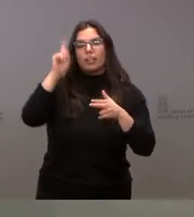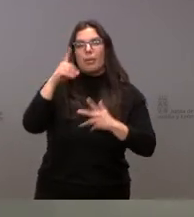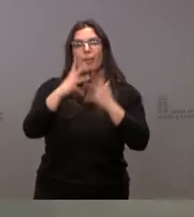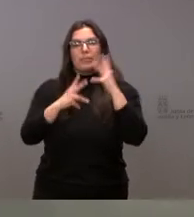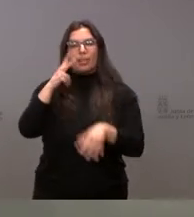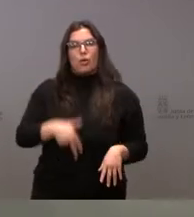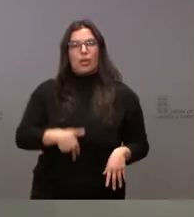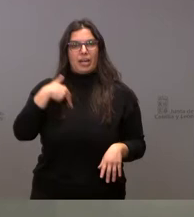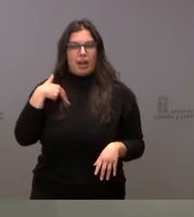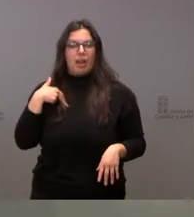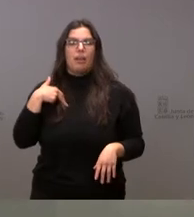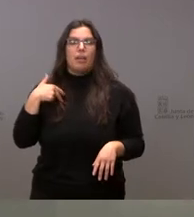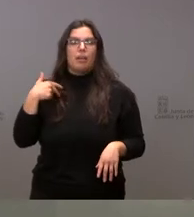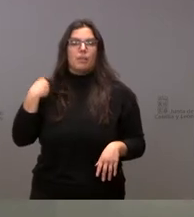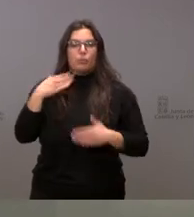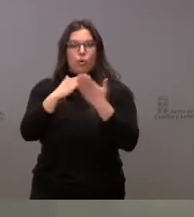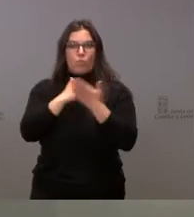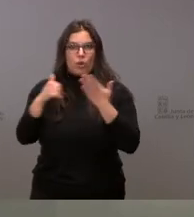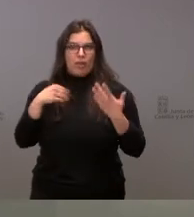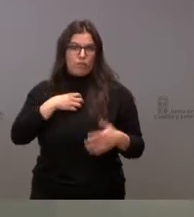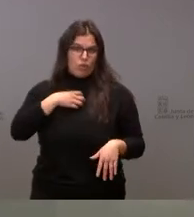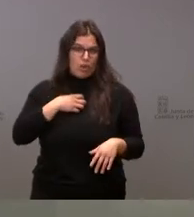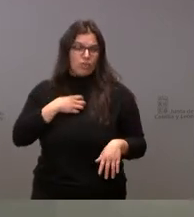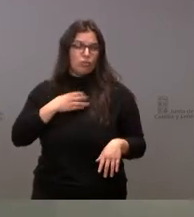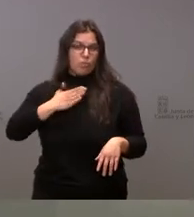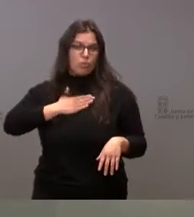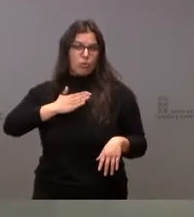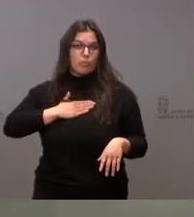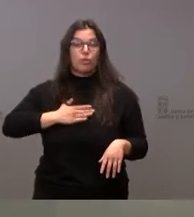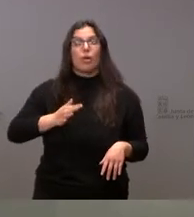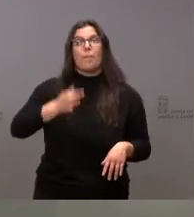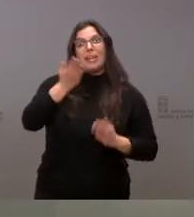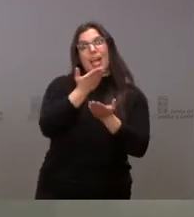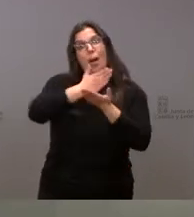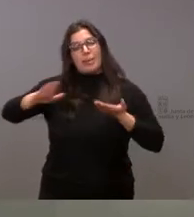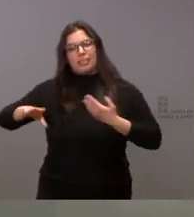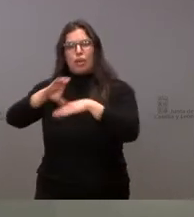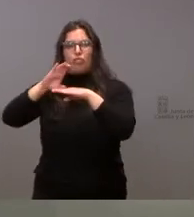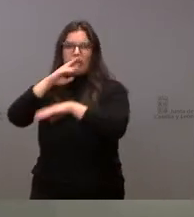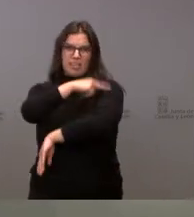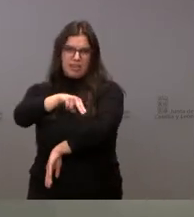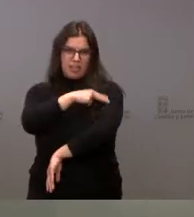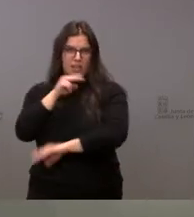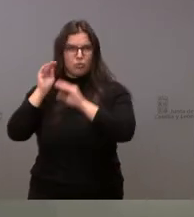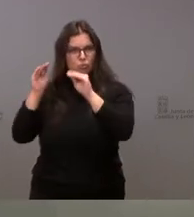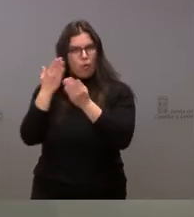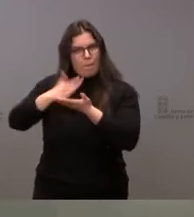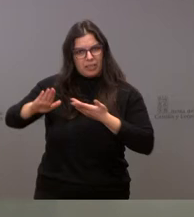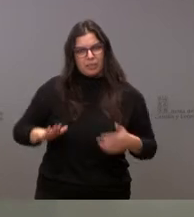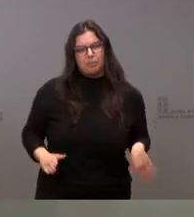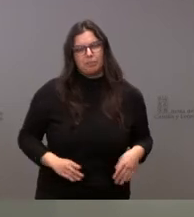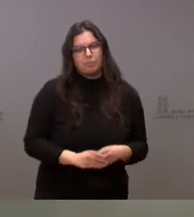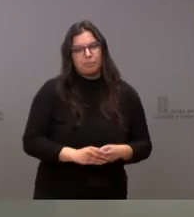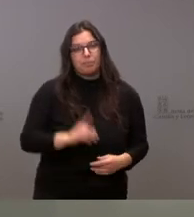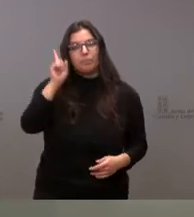de que a esto hay que añadir lo que se ha gestionado desde el punto de vista sanitario por la Consejería de Sanidad. Y les informo